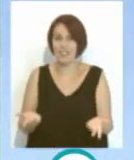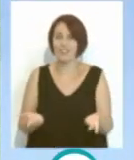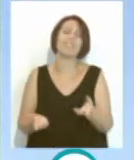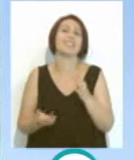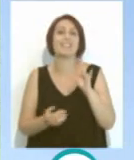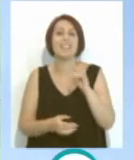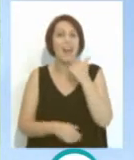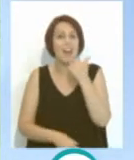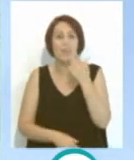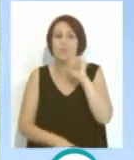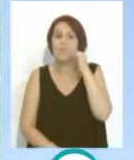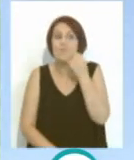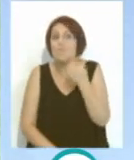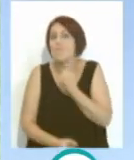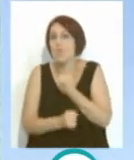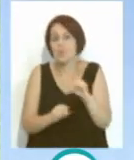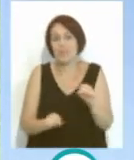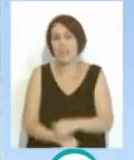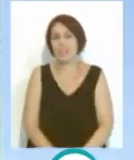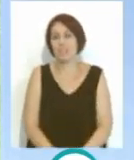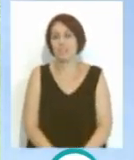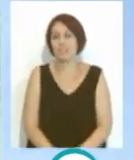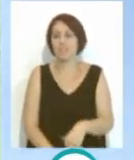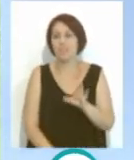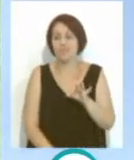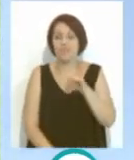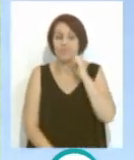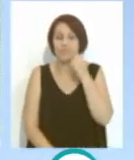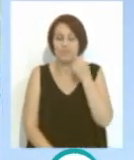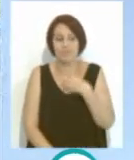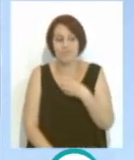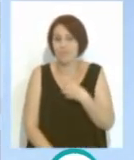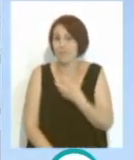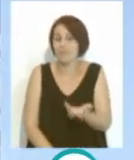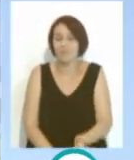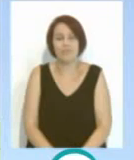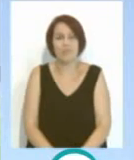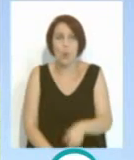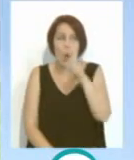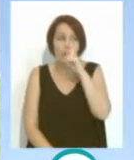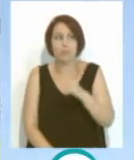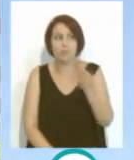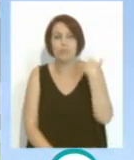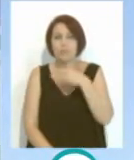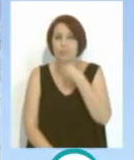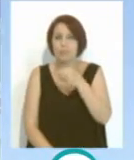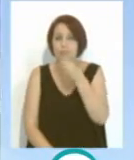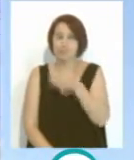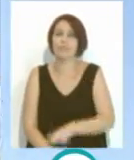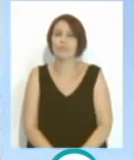Hay algo, hay algo. Que no nos podemos quedar dentro de esto, la verdad que no nos podemos quedar. La verdad que fue un año muy lindo. Sí,